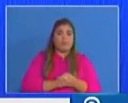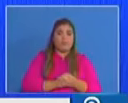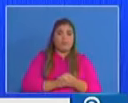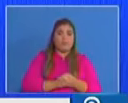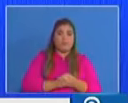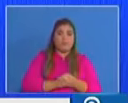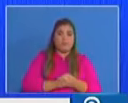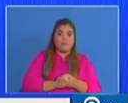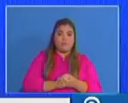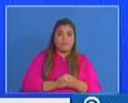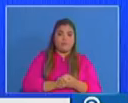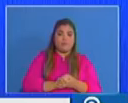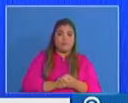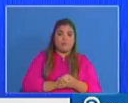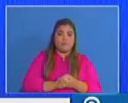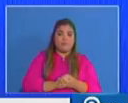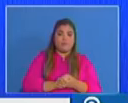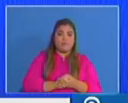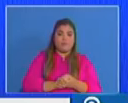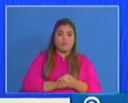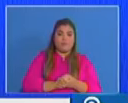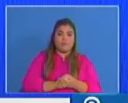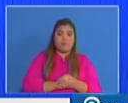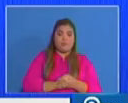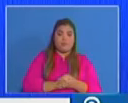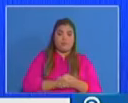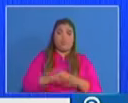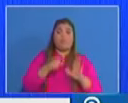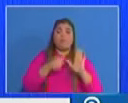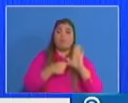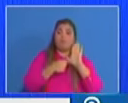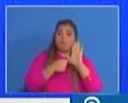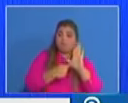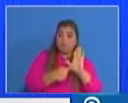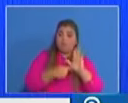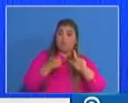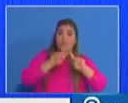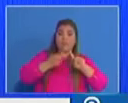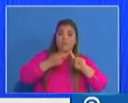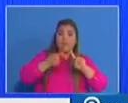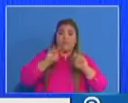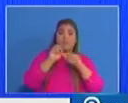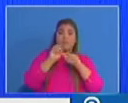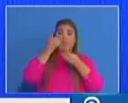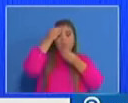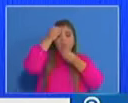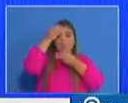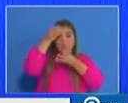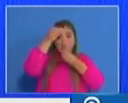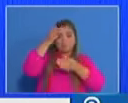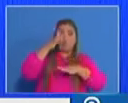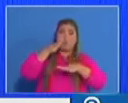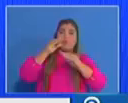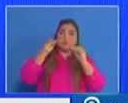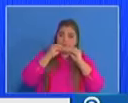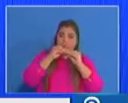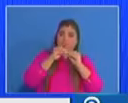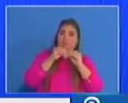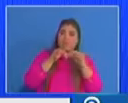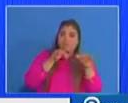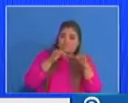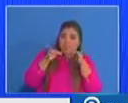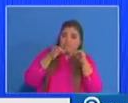presentación de los datos que vamos a mostrar en relación en detalle al RT,